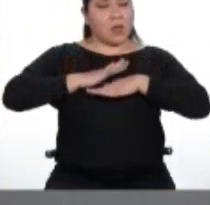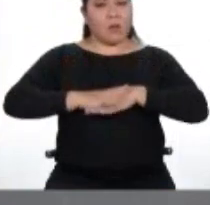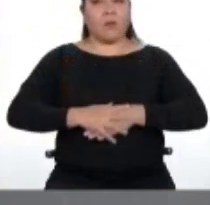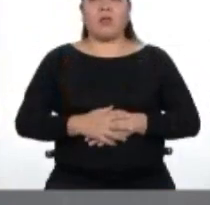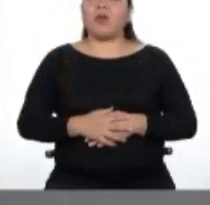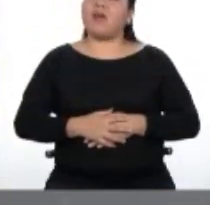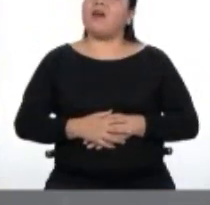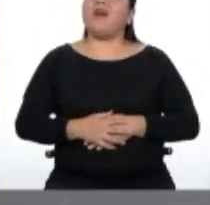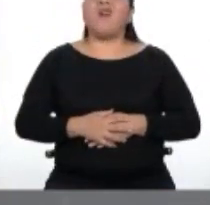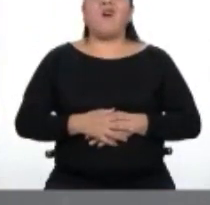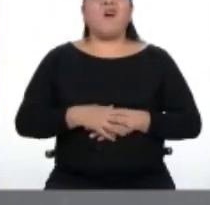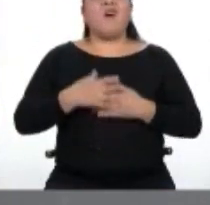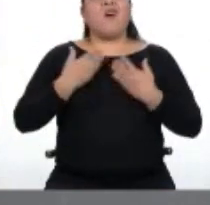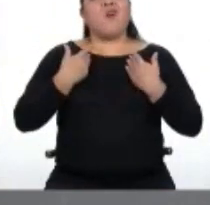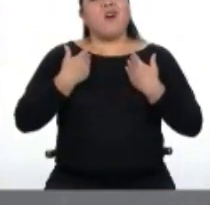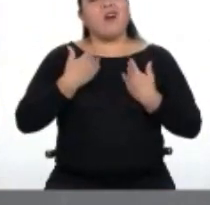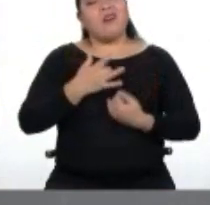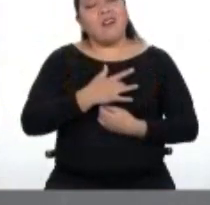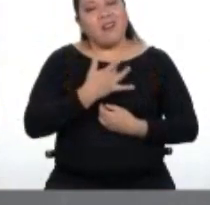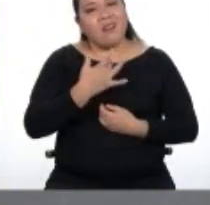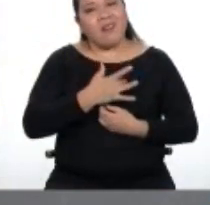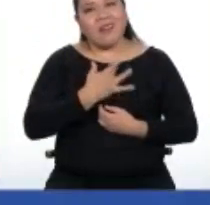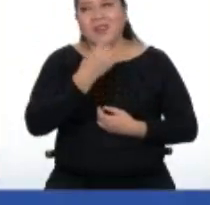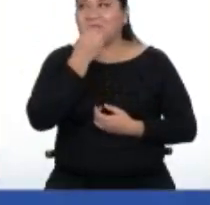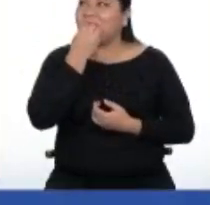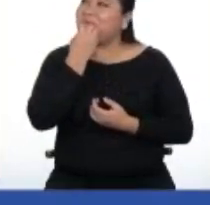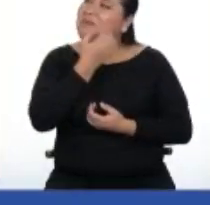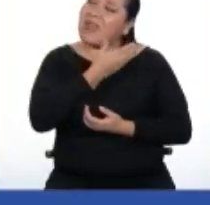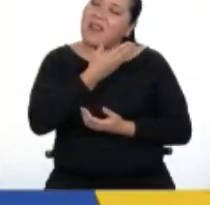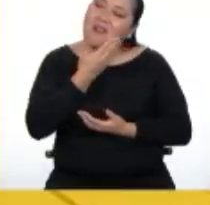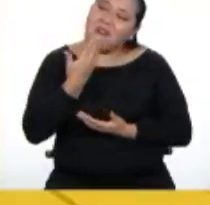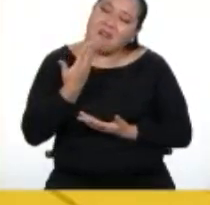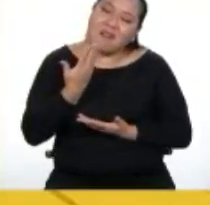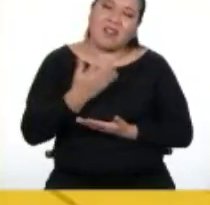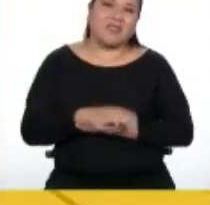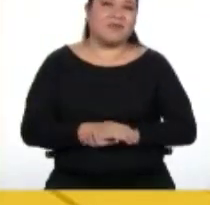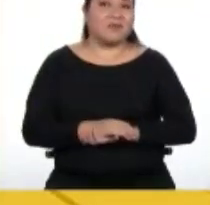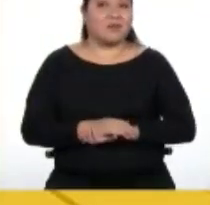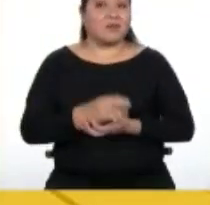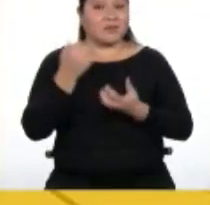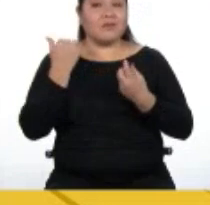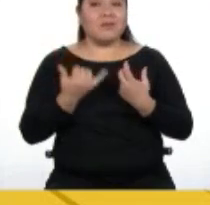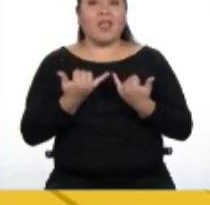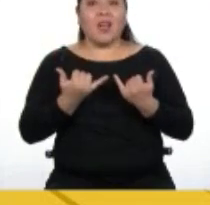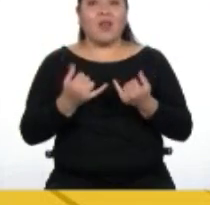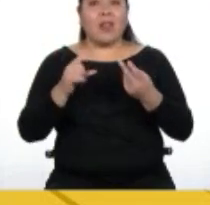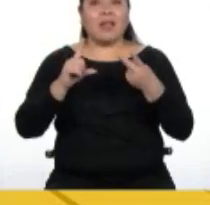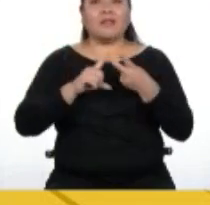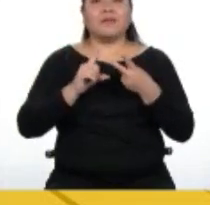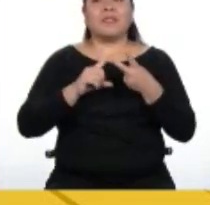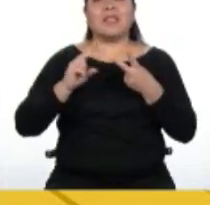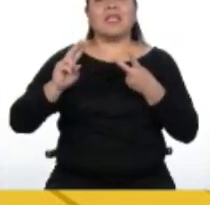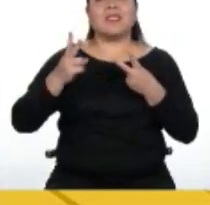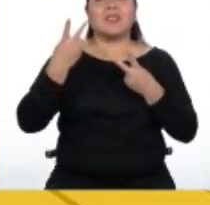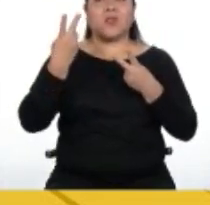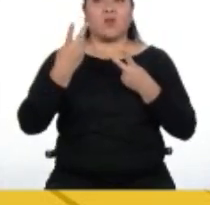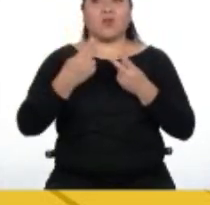¡Guau! ¡Me siento muchísimo mejor! Y ahora, hagamos la técnica de